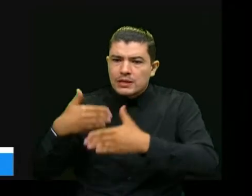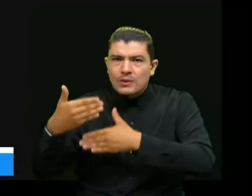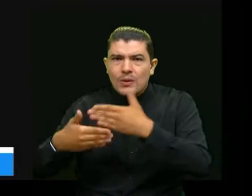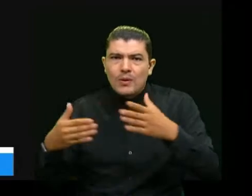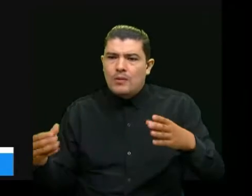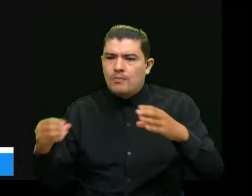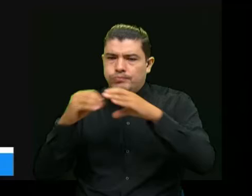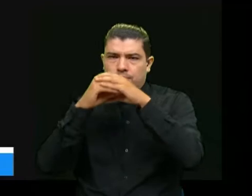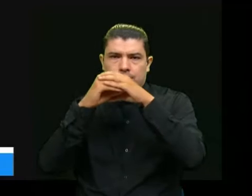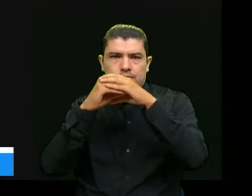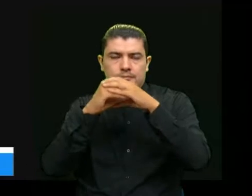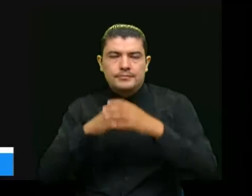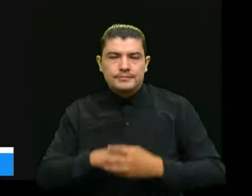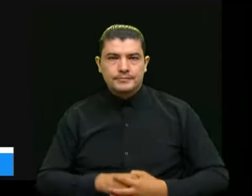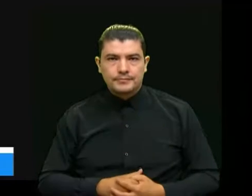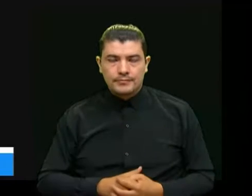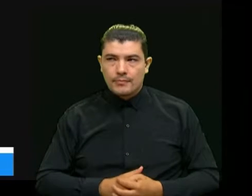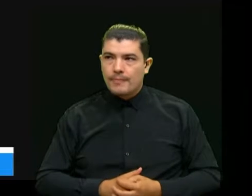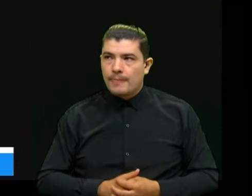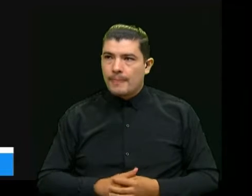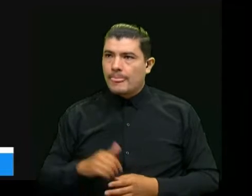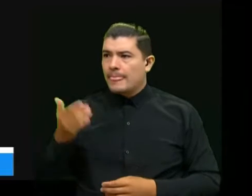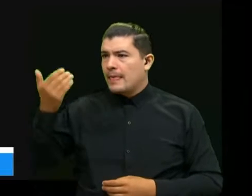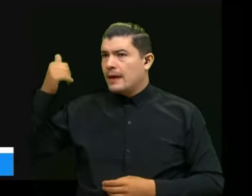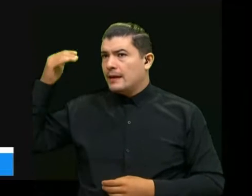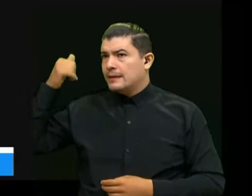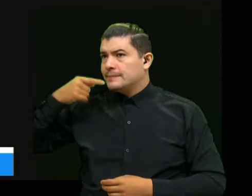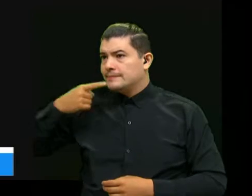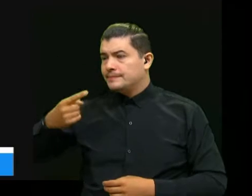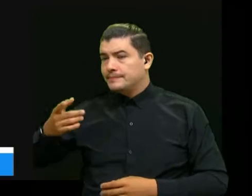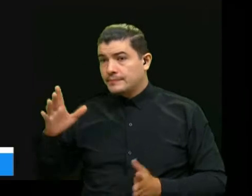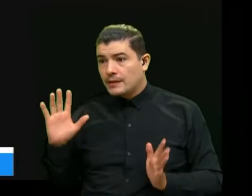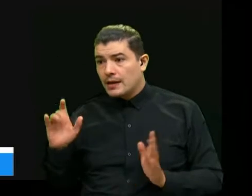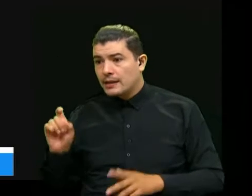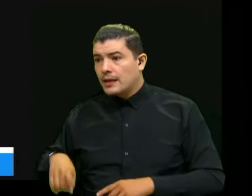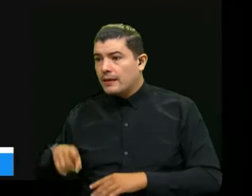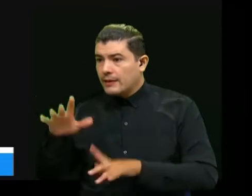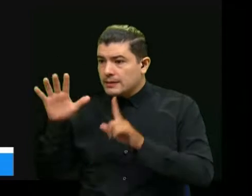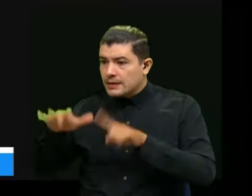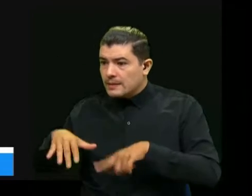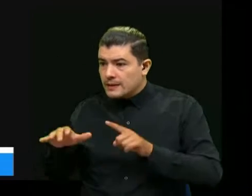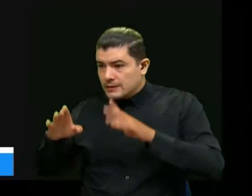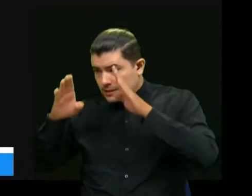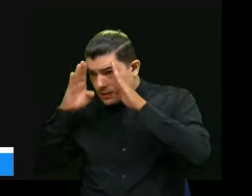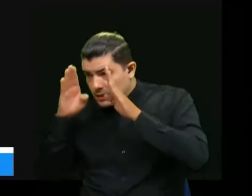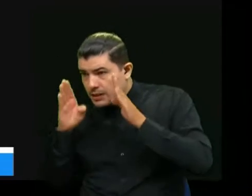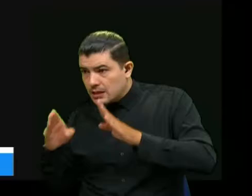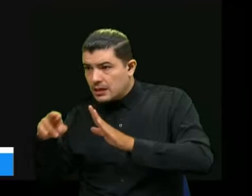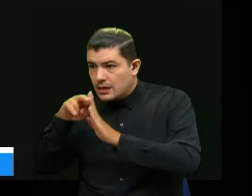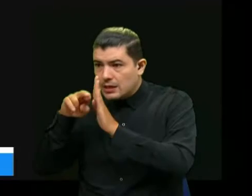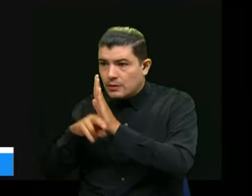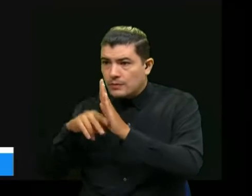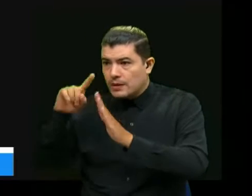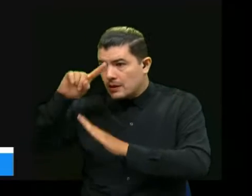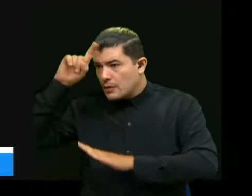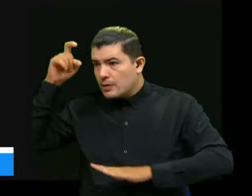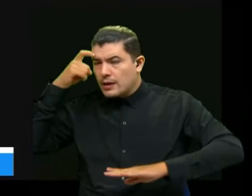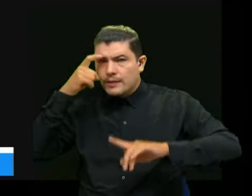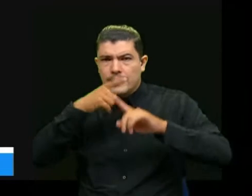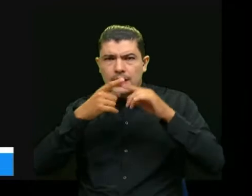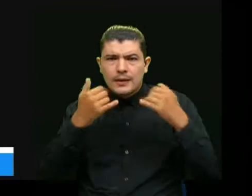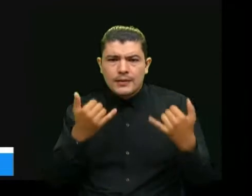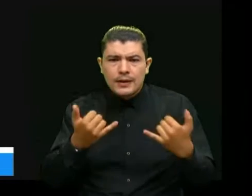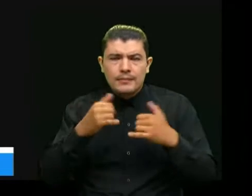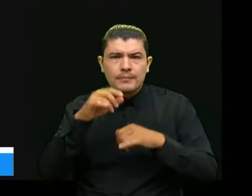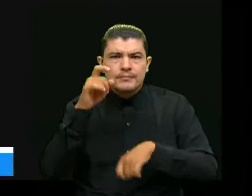que no hemos parado y antes decíamos, bueno, tenemos que estar súper atentos cada semestre o cada año frente a las normativas del gobierno pero en este